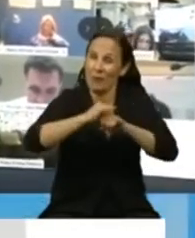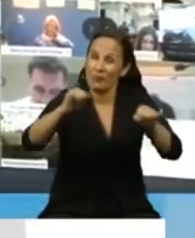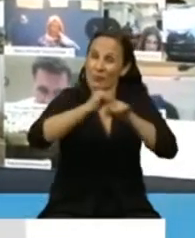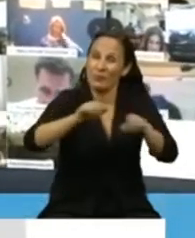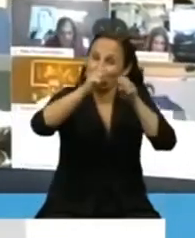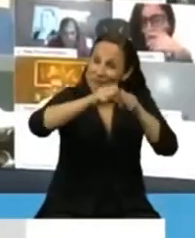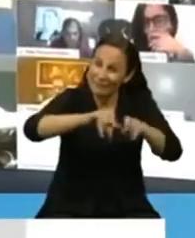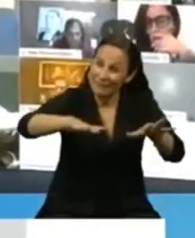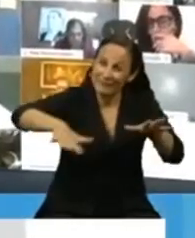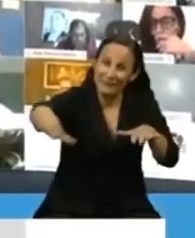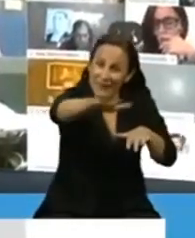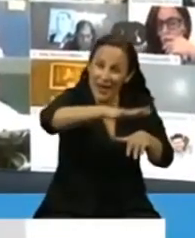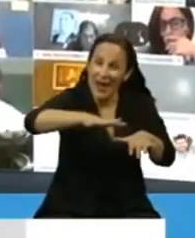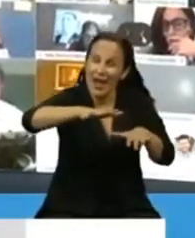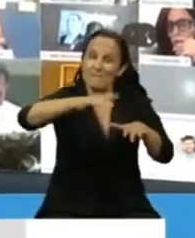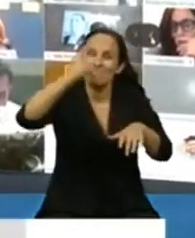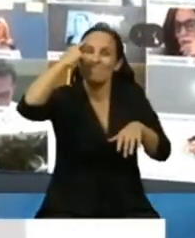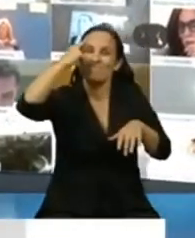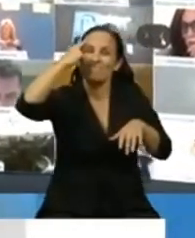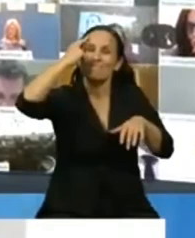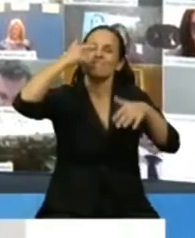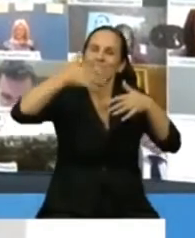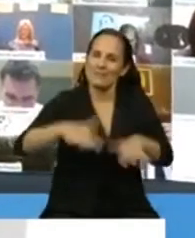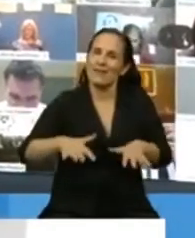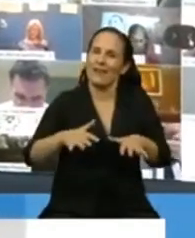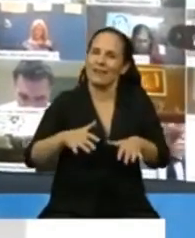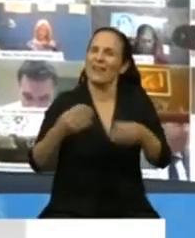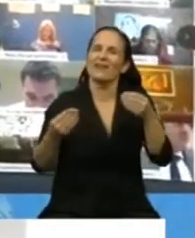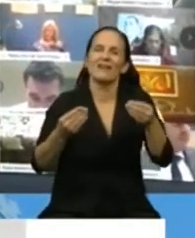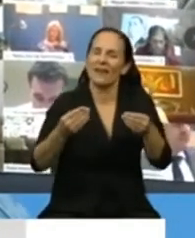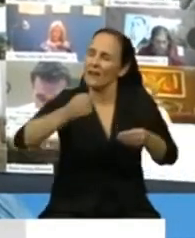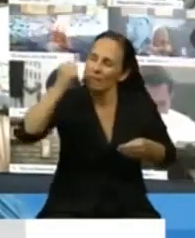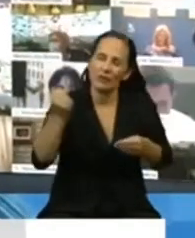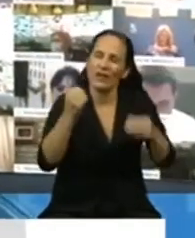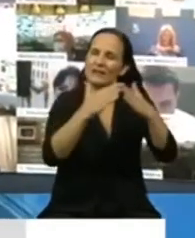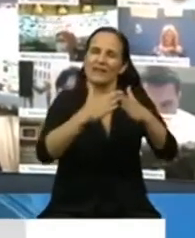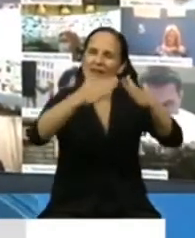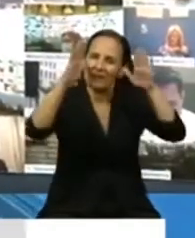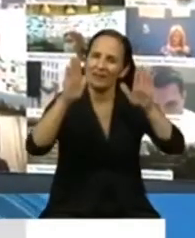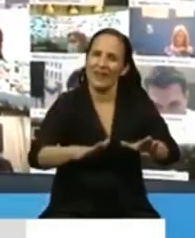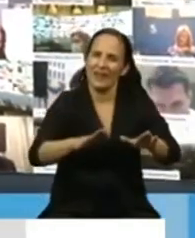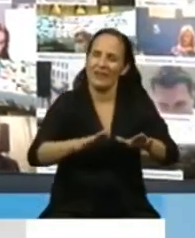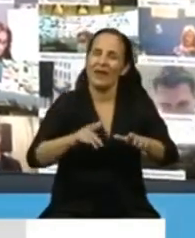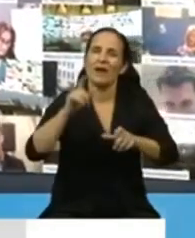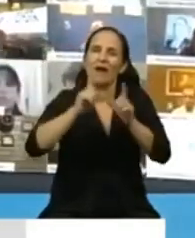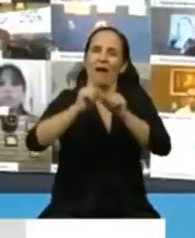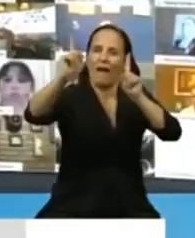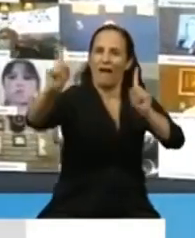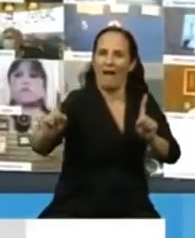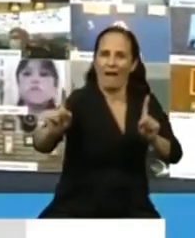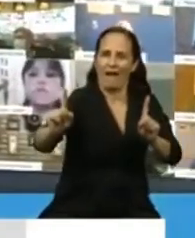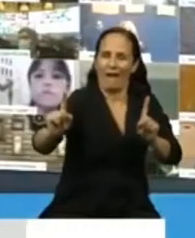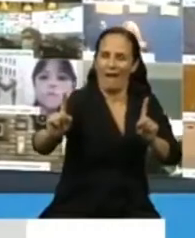de que lo más importante es mantener el aislamiento, es mantener el distanciamiento y